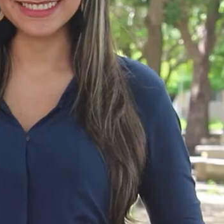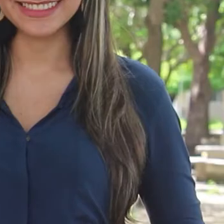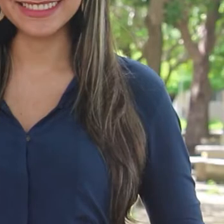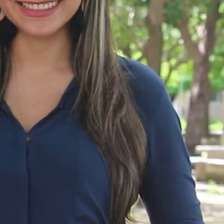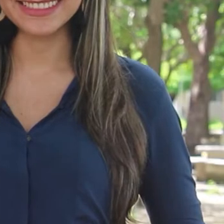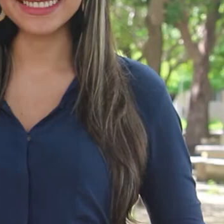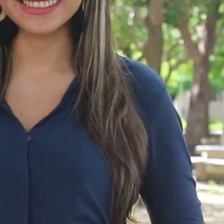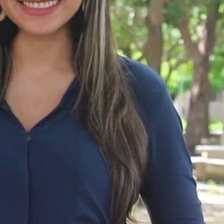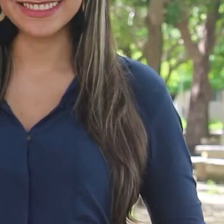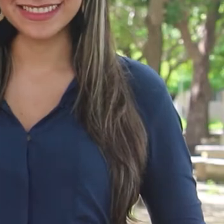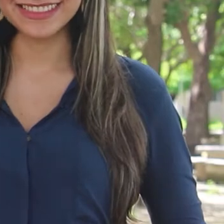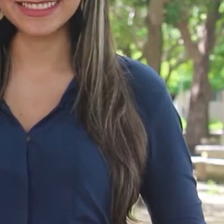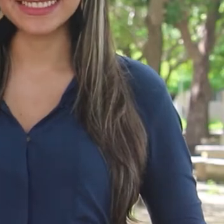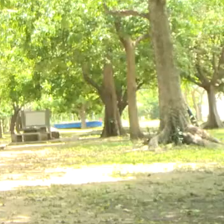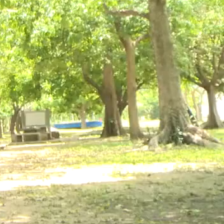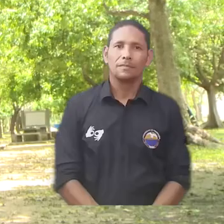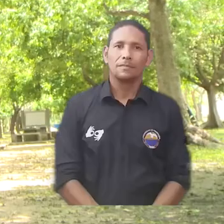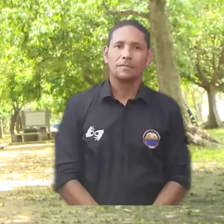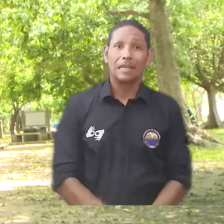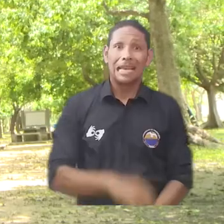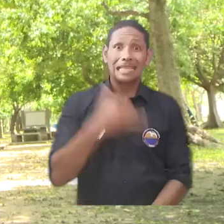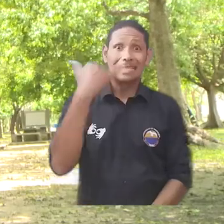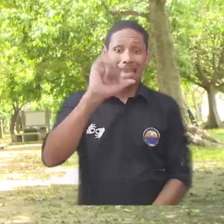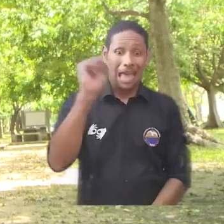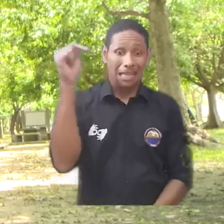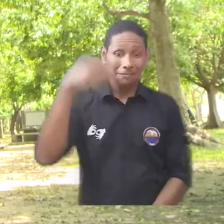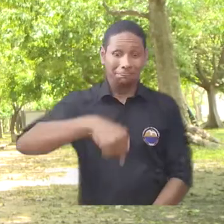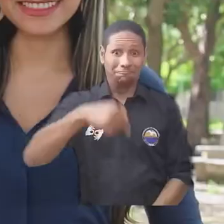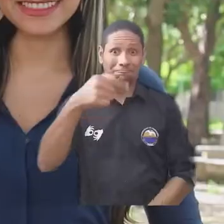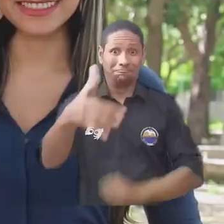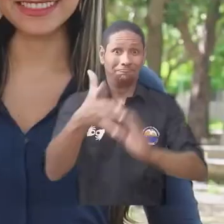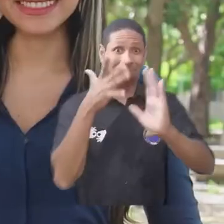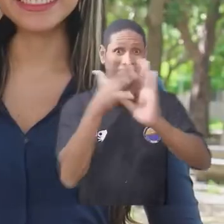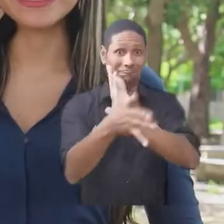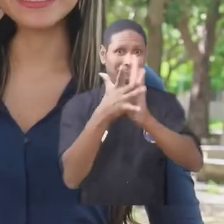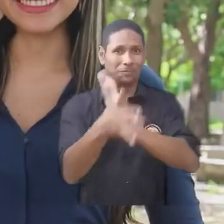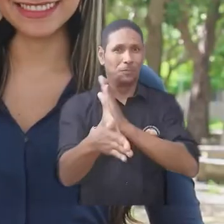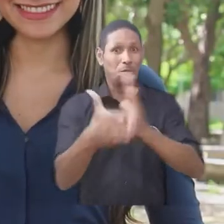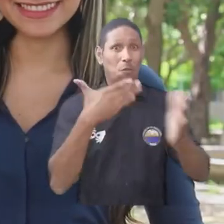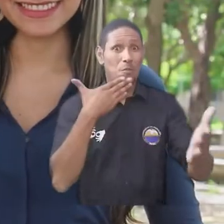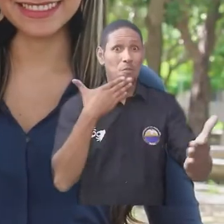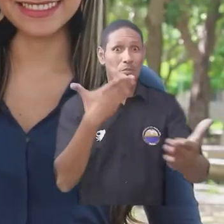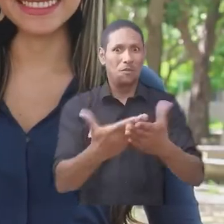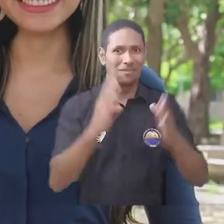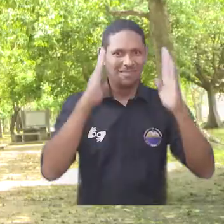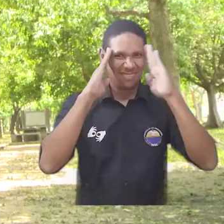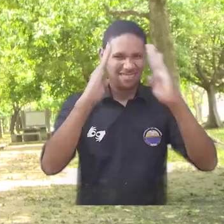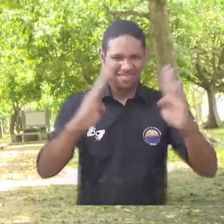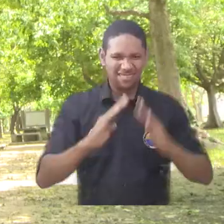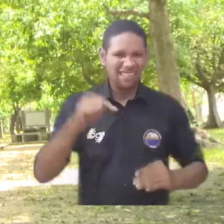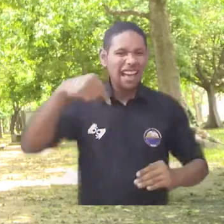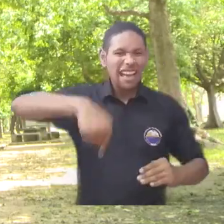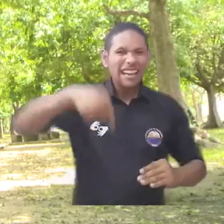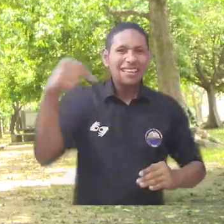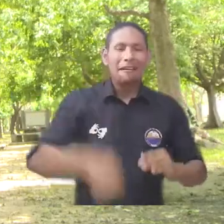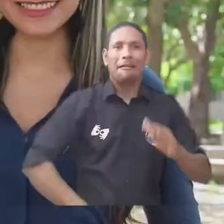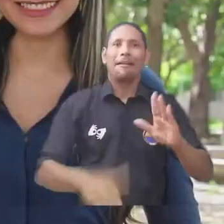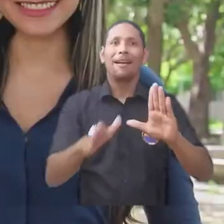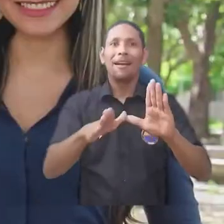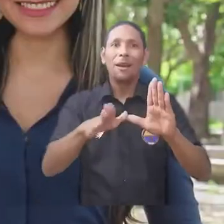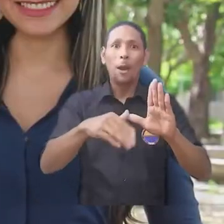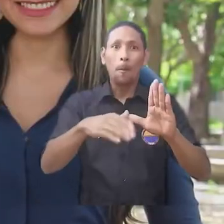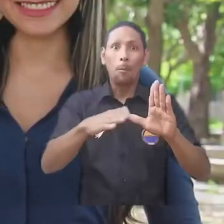Ya estamos de vuelta con ustedes. Gracias por su sintonía. Están viendo el Campus TV, programa institucional de la